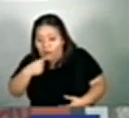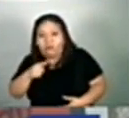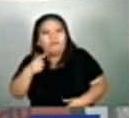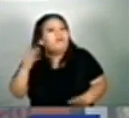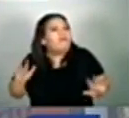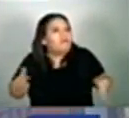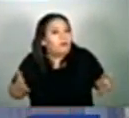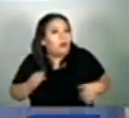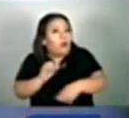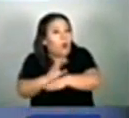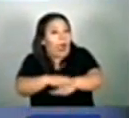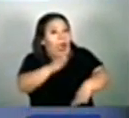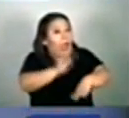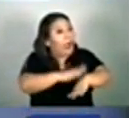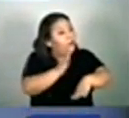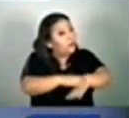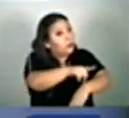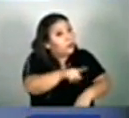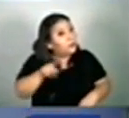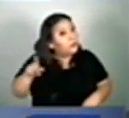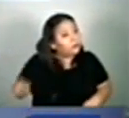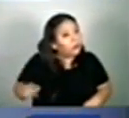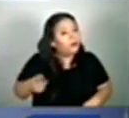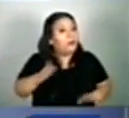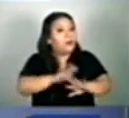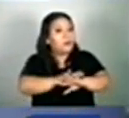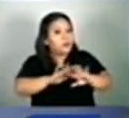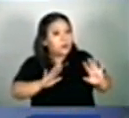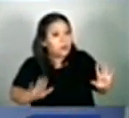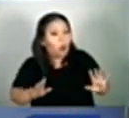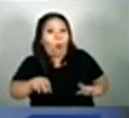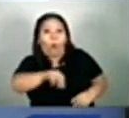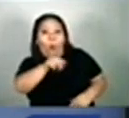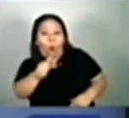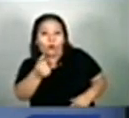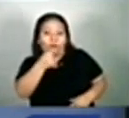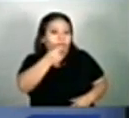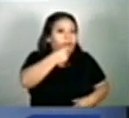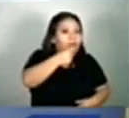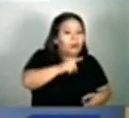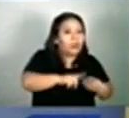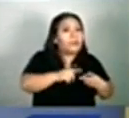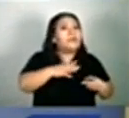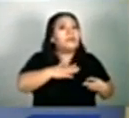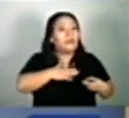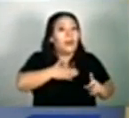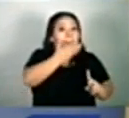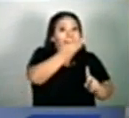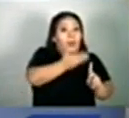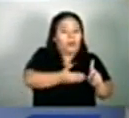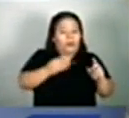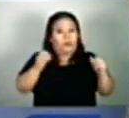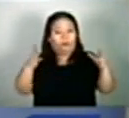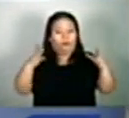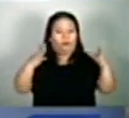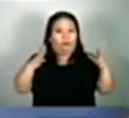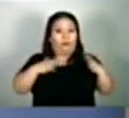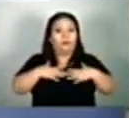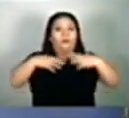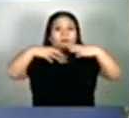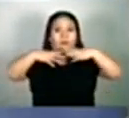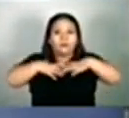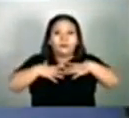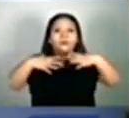recomienda dar aviso a las autoridades, administrar naloxona, detener a la mano, mantener a la persona despierta y respirando,